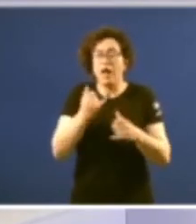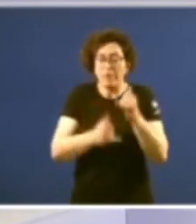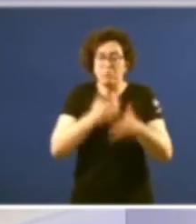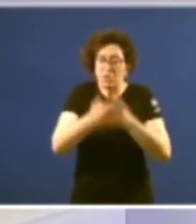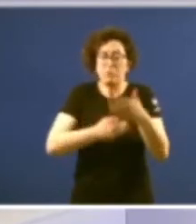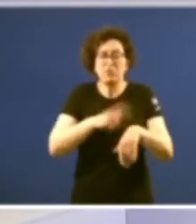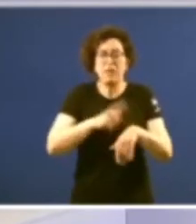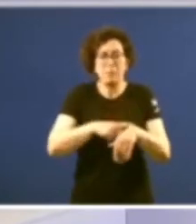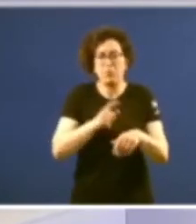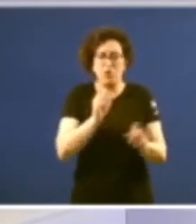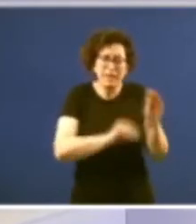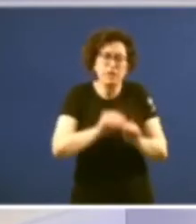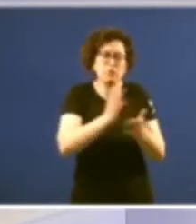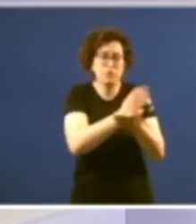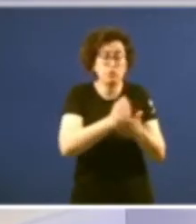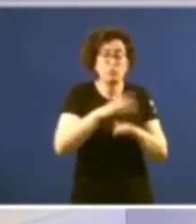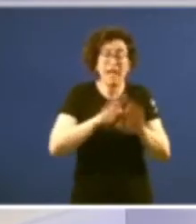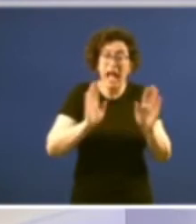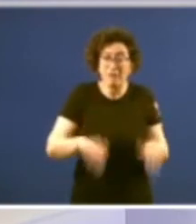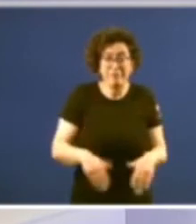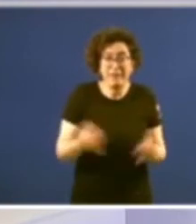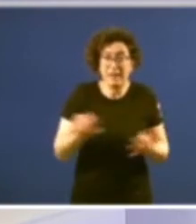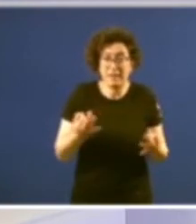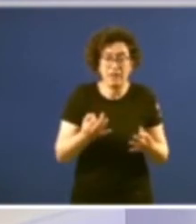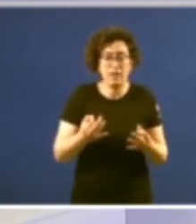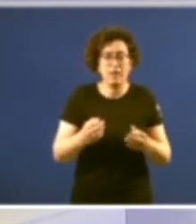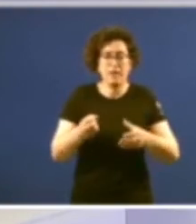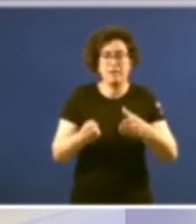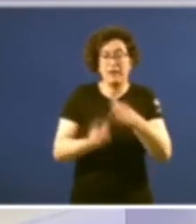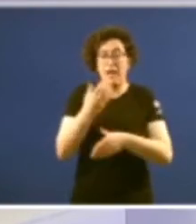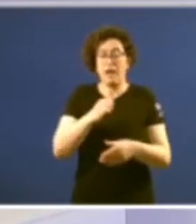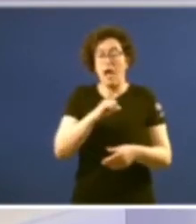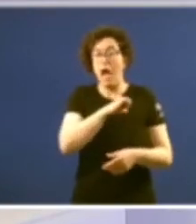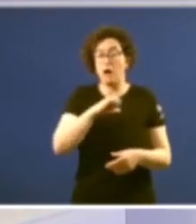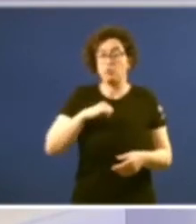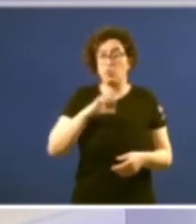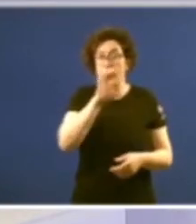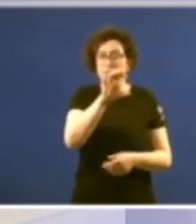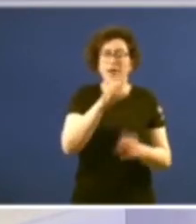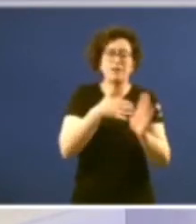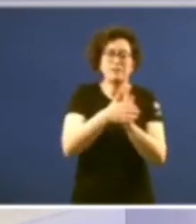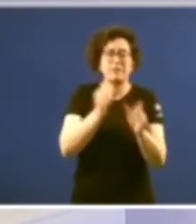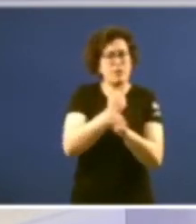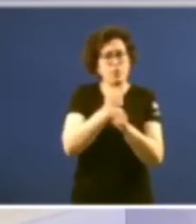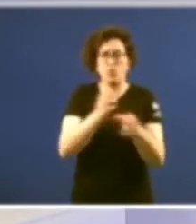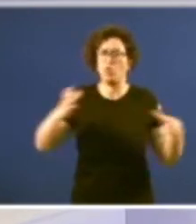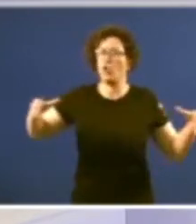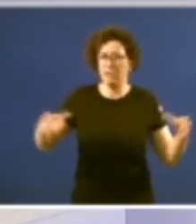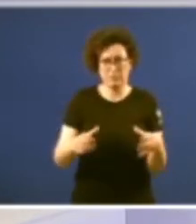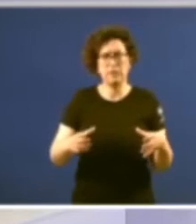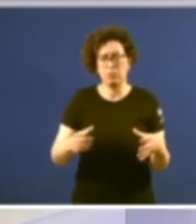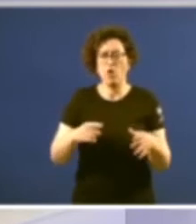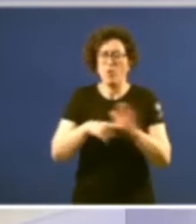espiando entre todos porque a fin de contas a conformación dunha autonomía non deixa de ser un labor colectivo e un proceso